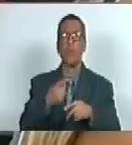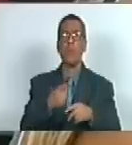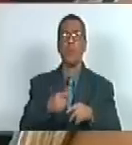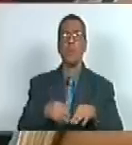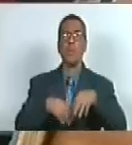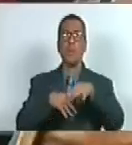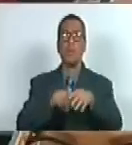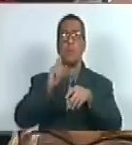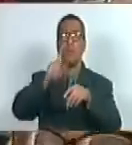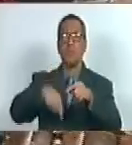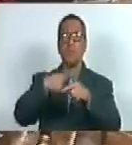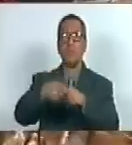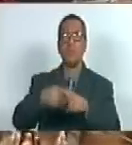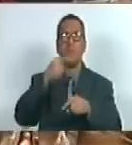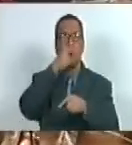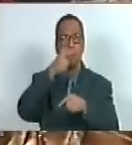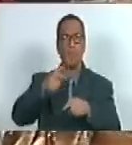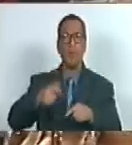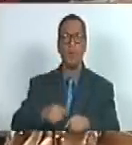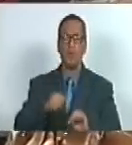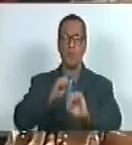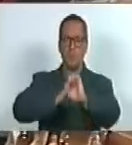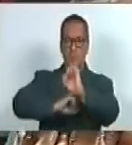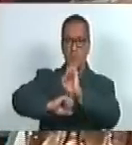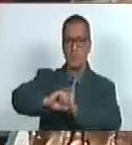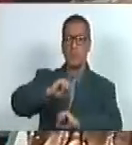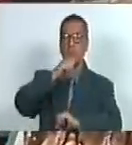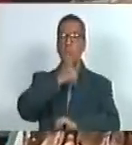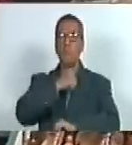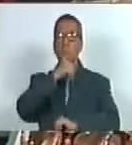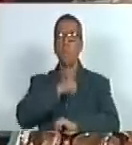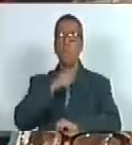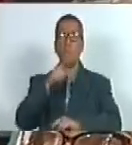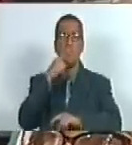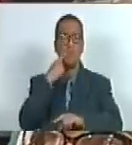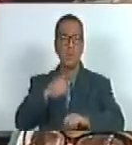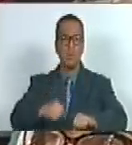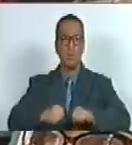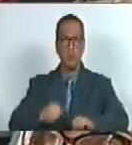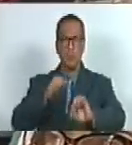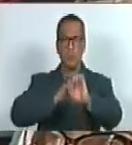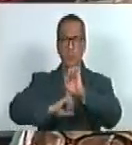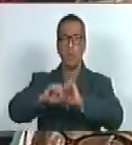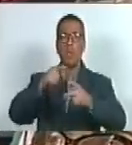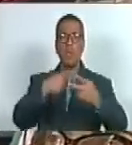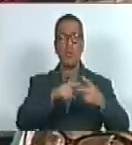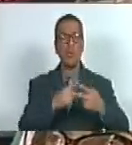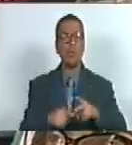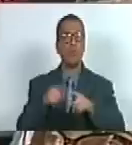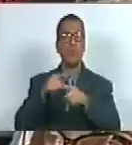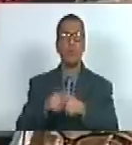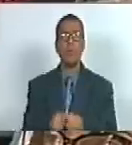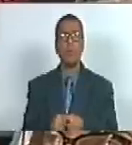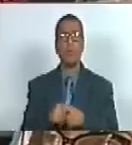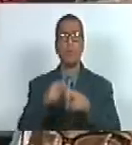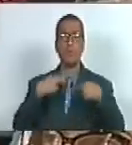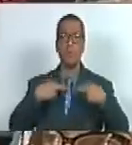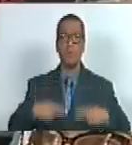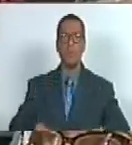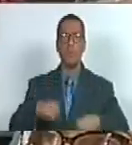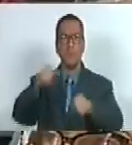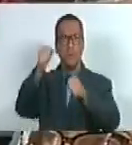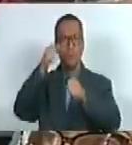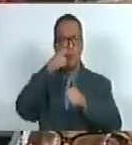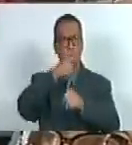ante la avanzada también de un pueblo que resiste que se envalentona y que defenderá los derechos de la humanidad que